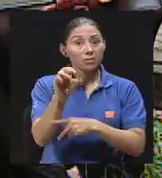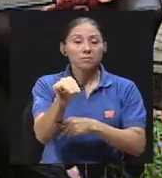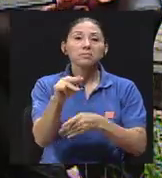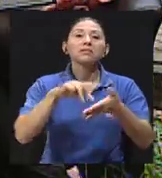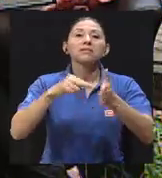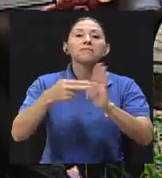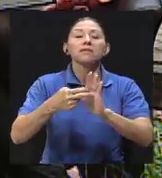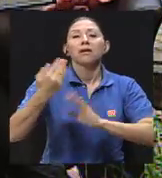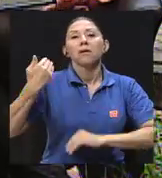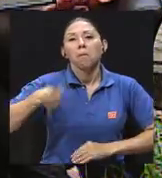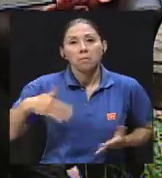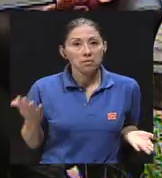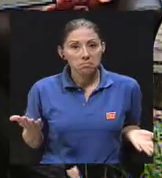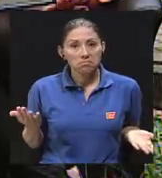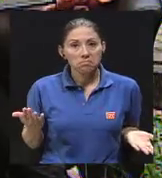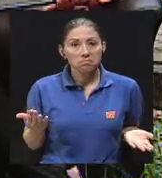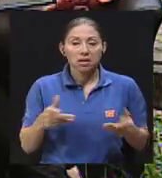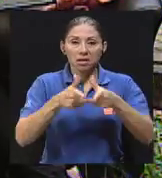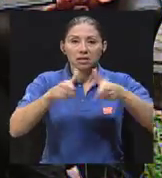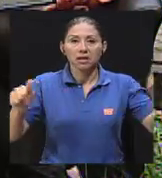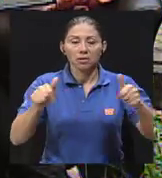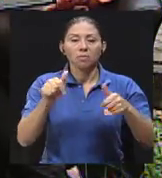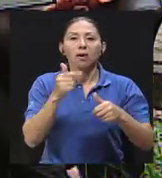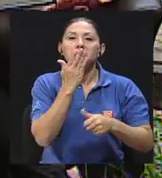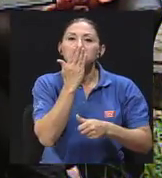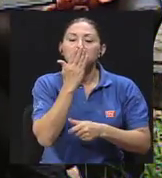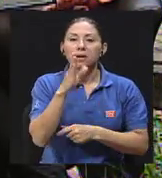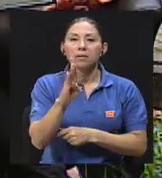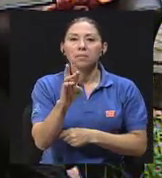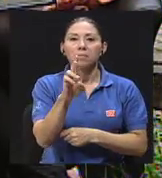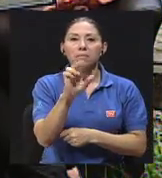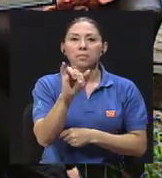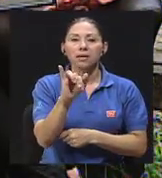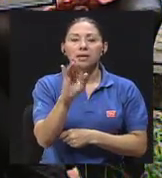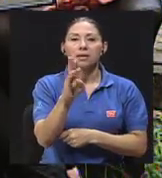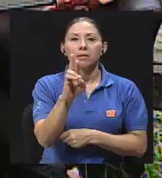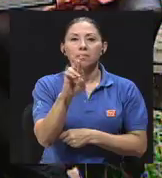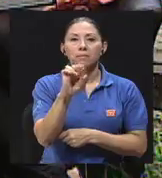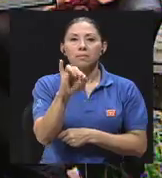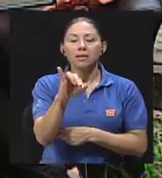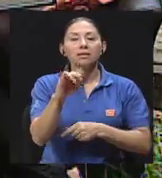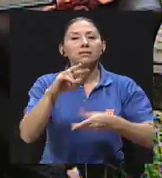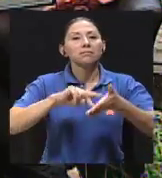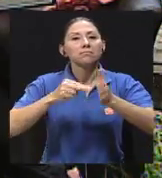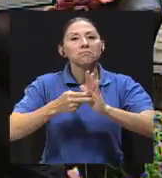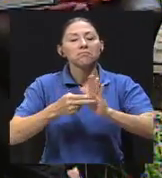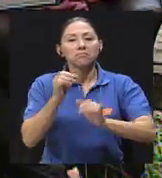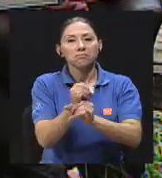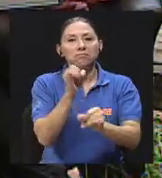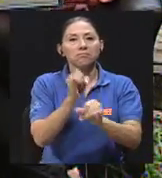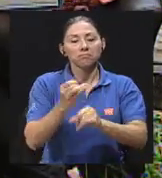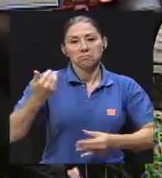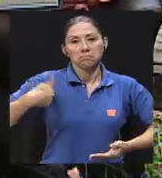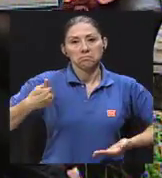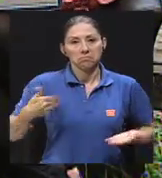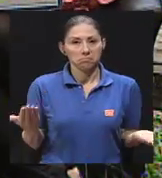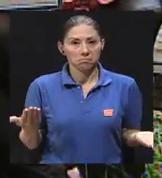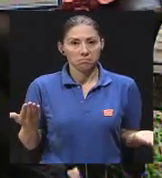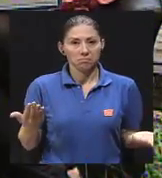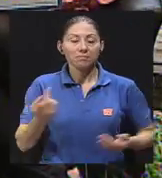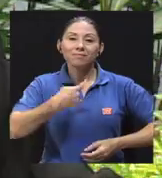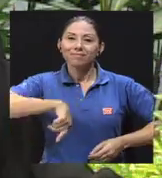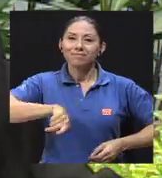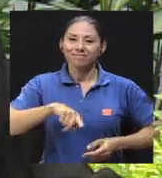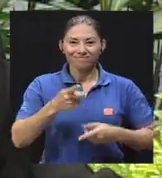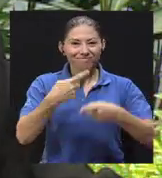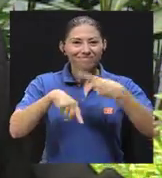Entonces es como Instituto UEM en Bribri. Nosotros nacimos justamente a causa de una crisis